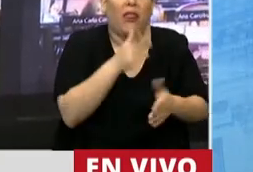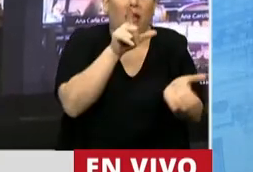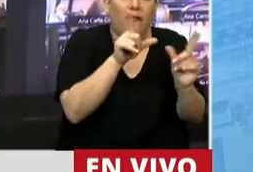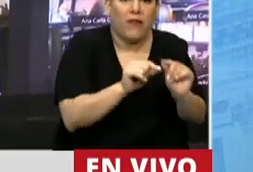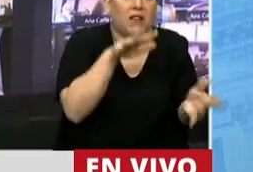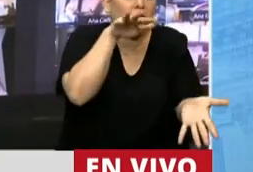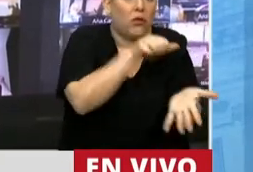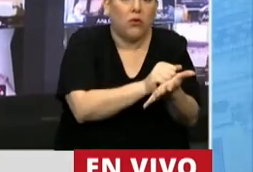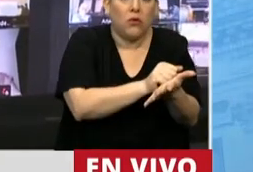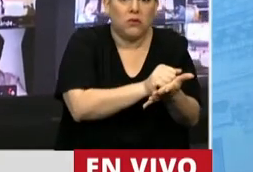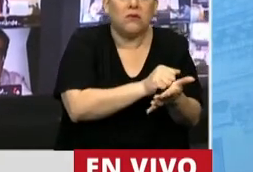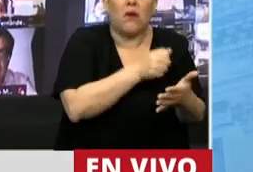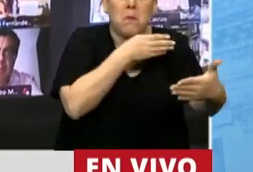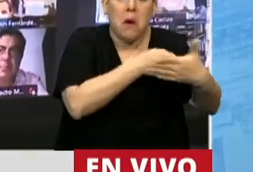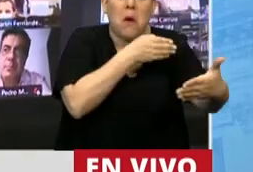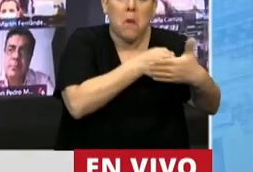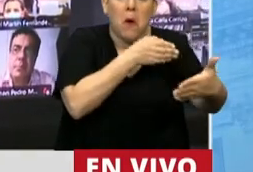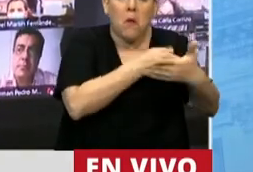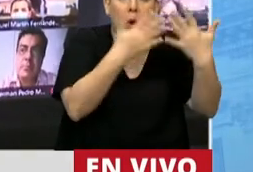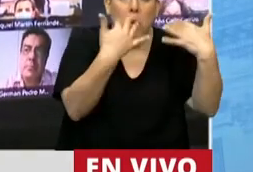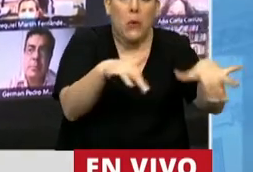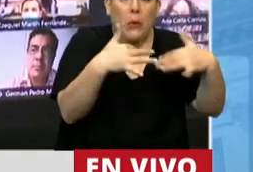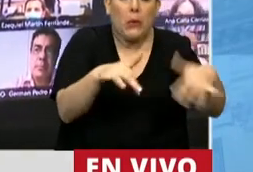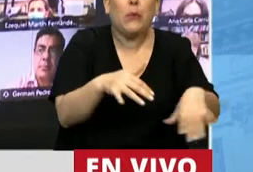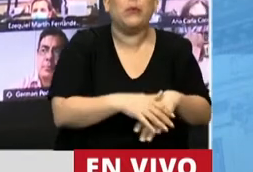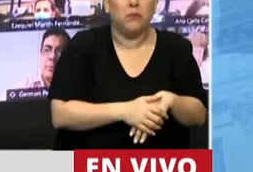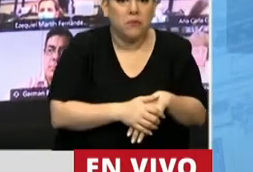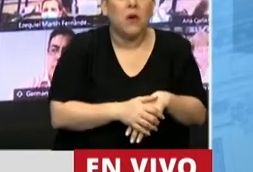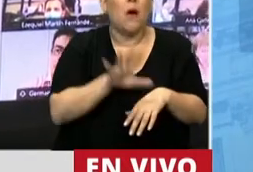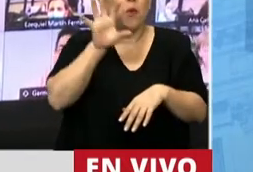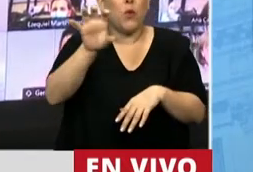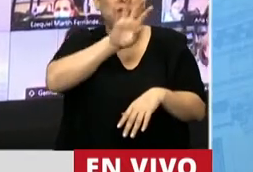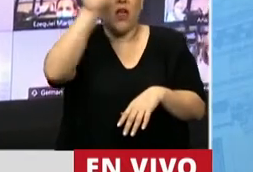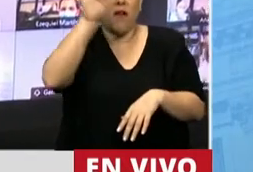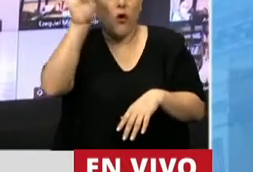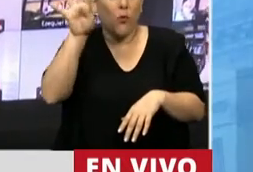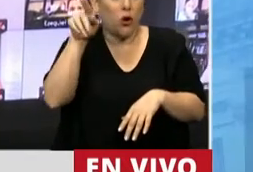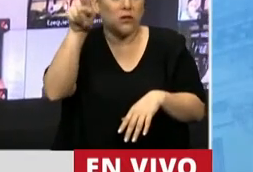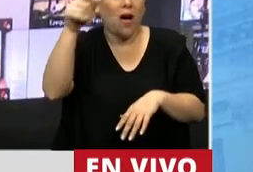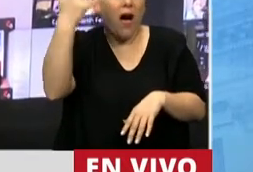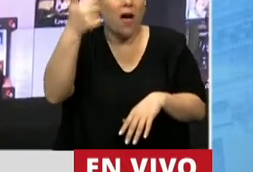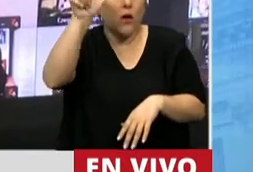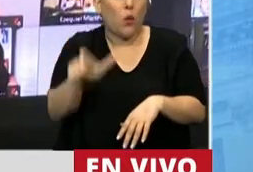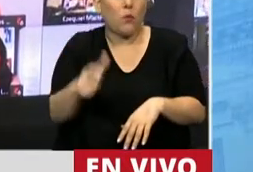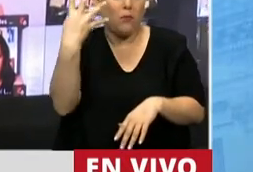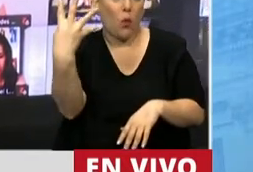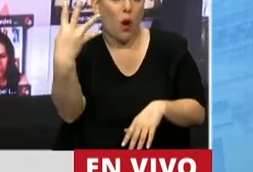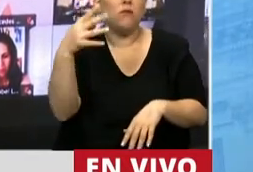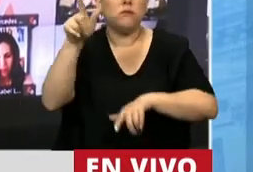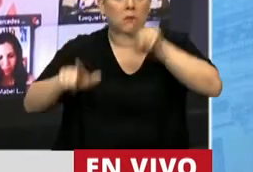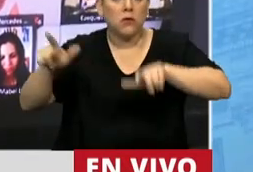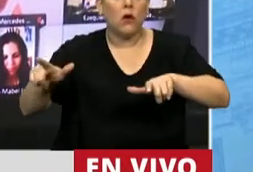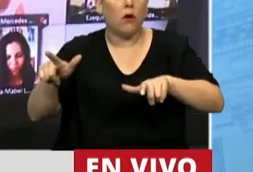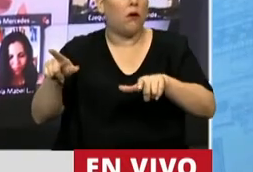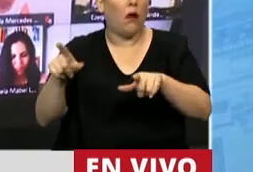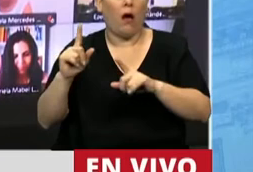Por lo tanto, no sabíamos. Y la Corte le pidió a la provincia de Formosa que se expidiera cuántos formoseños están varados. Y solamente así tenemos la